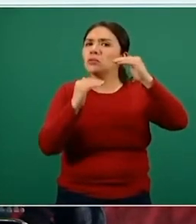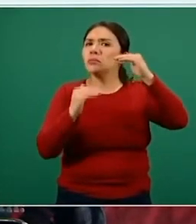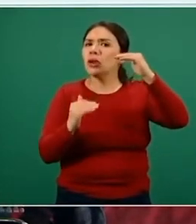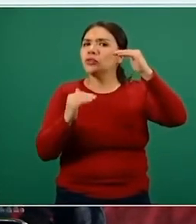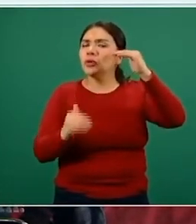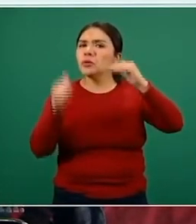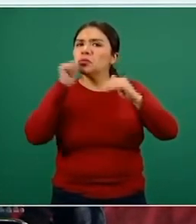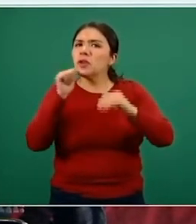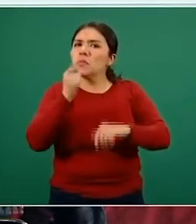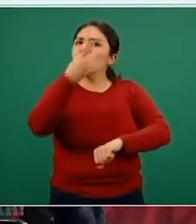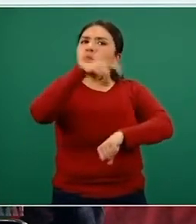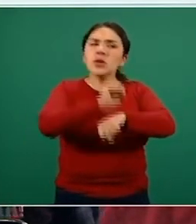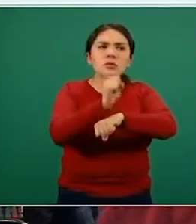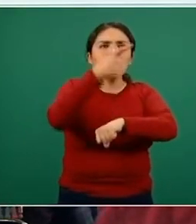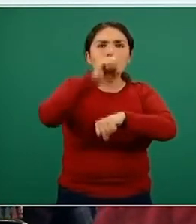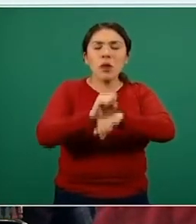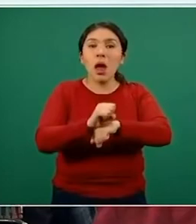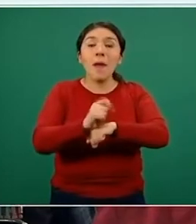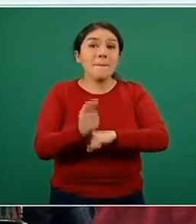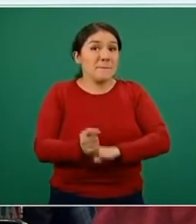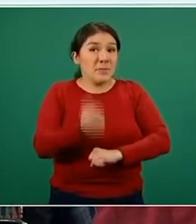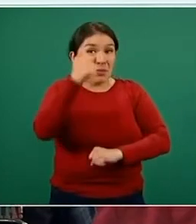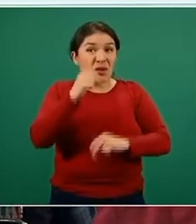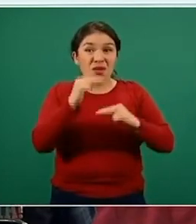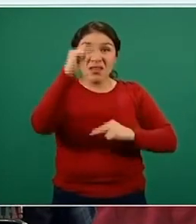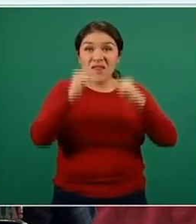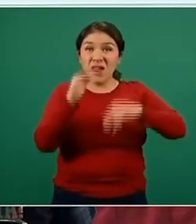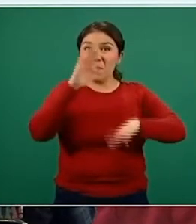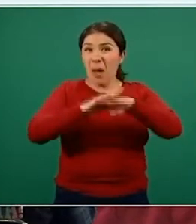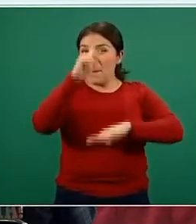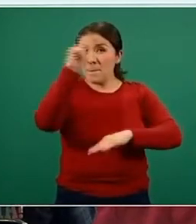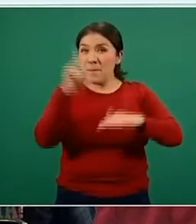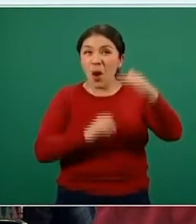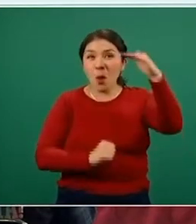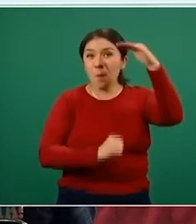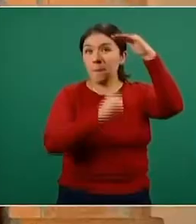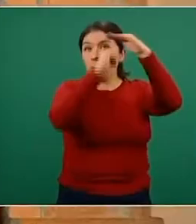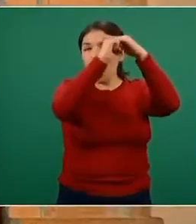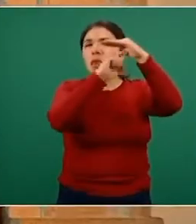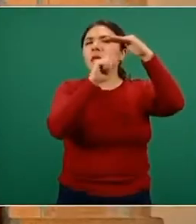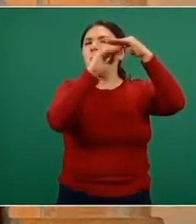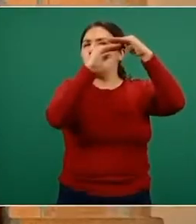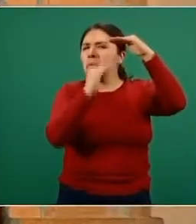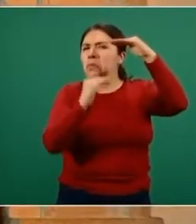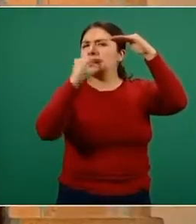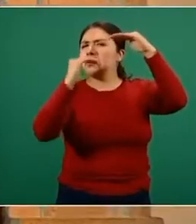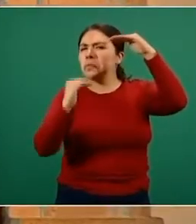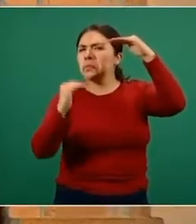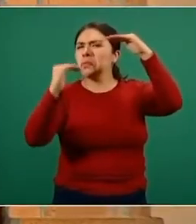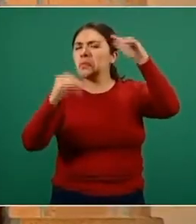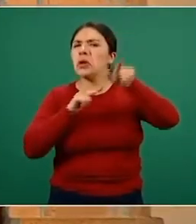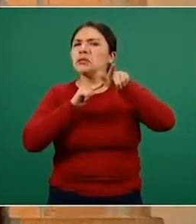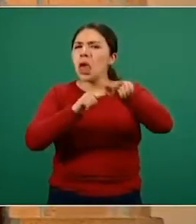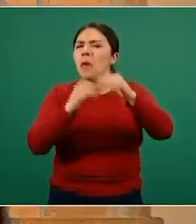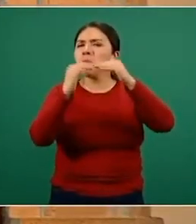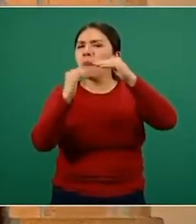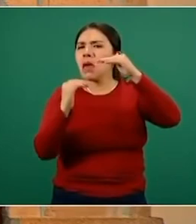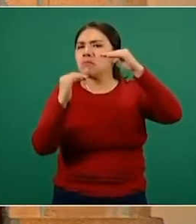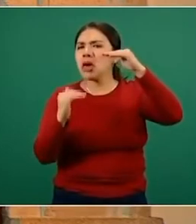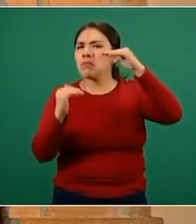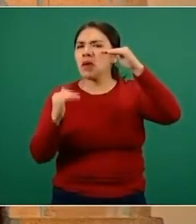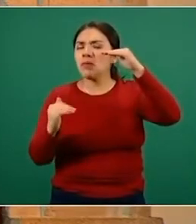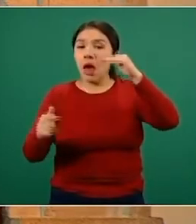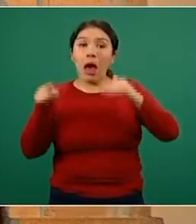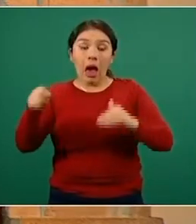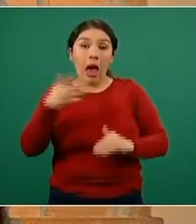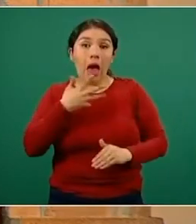semana con semana desde que tuvimos esos niveles altos a un principio de la epidemia, en donde también lógicamente